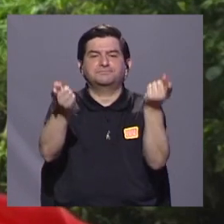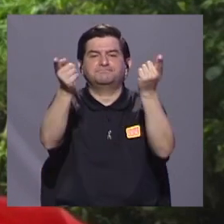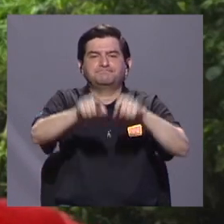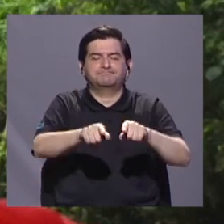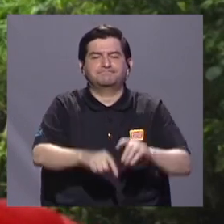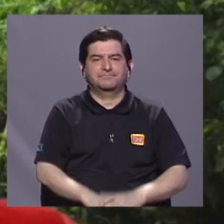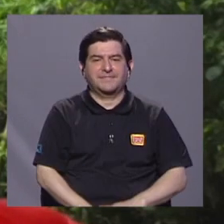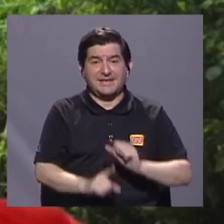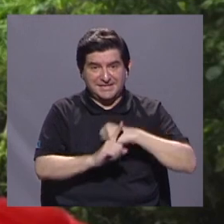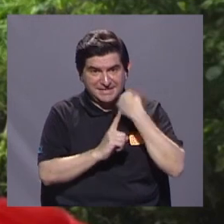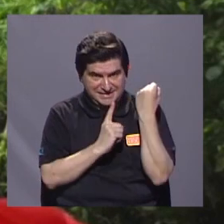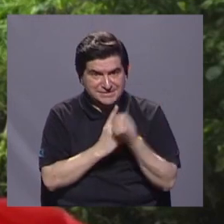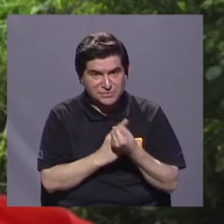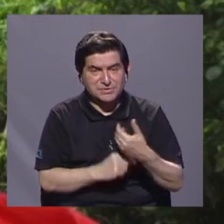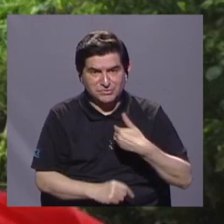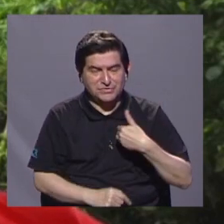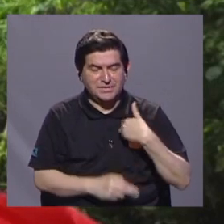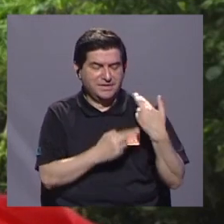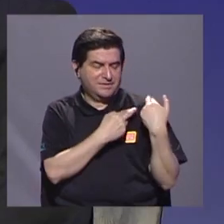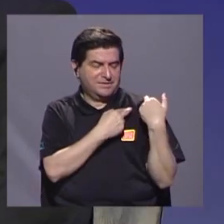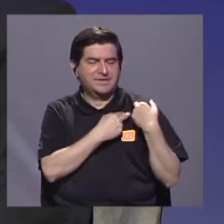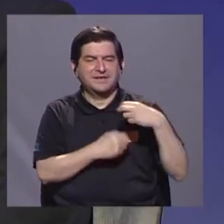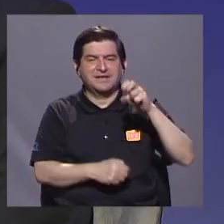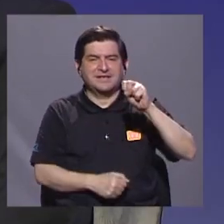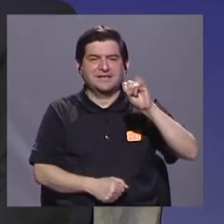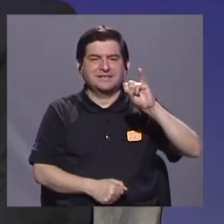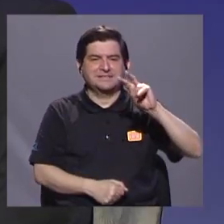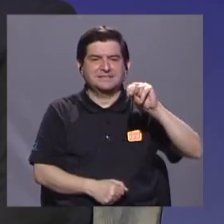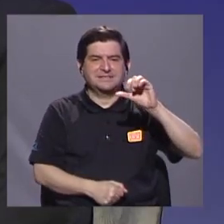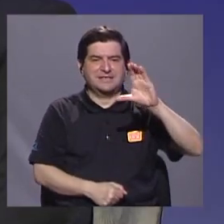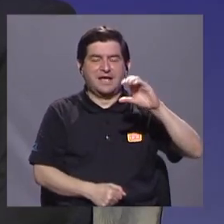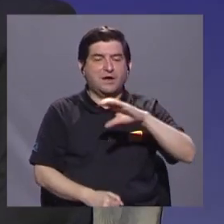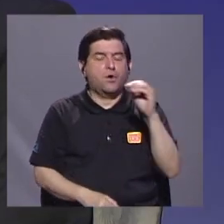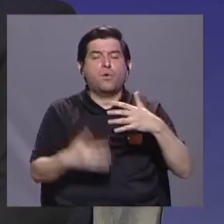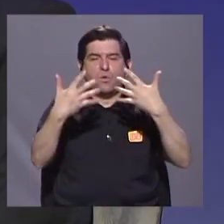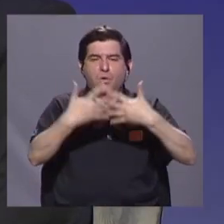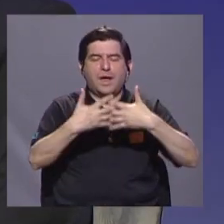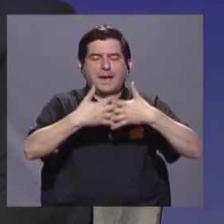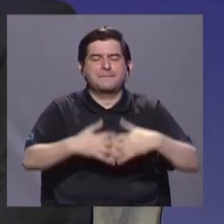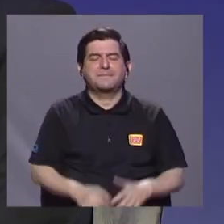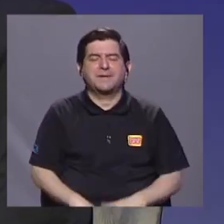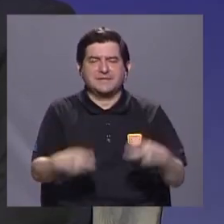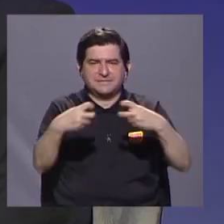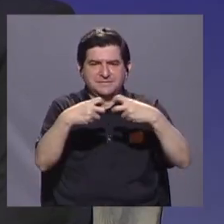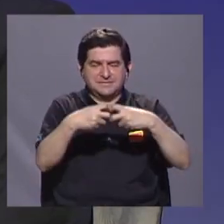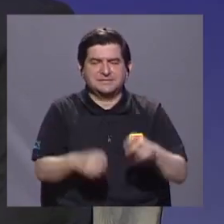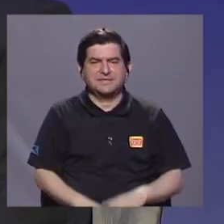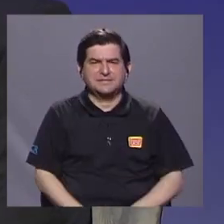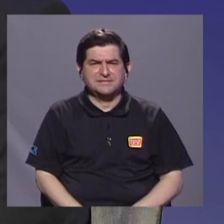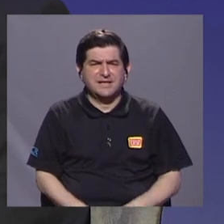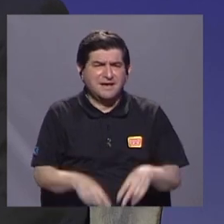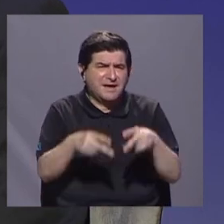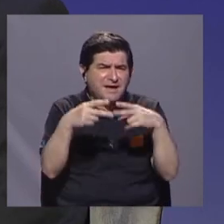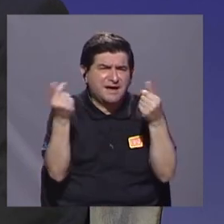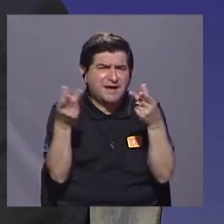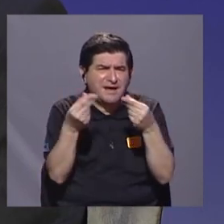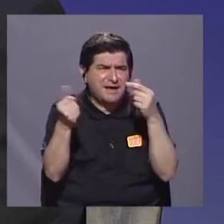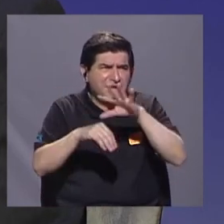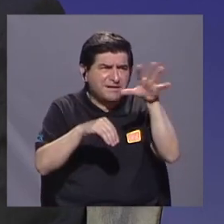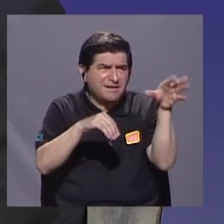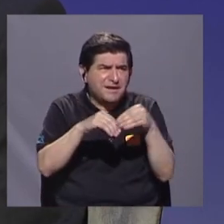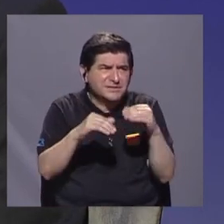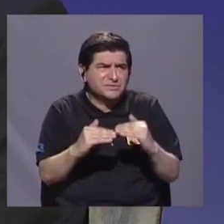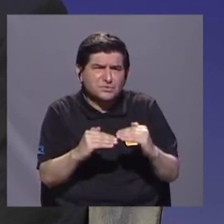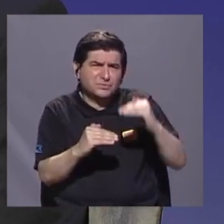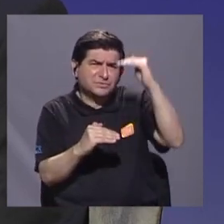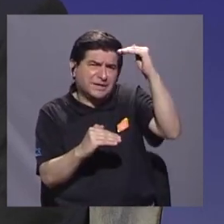a esto, que en este caso sería SINAC. Claro, Ronald, perdón, hay costos asociados, Ronald, muy